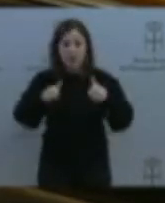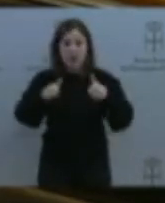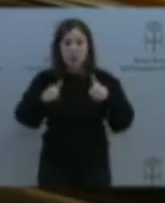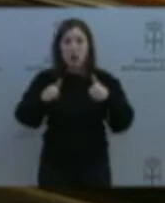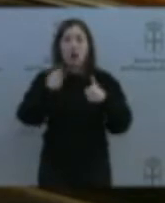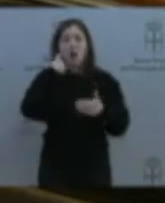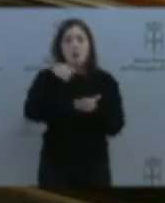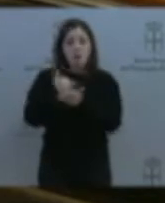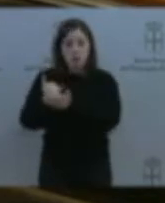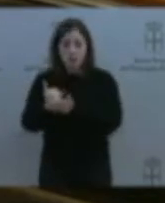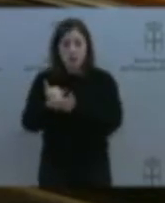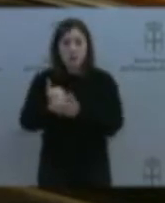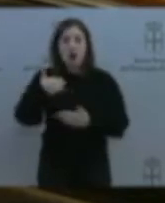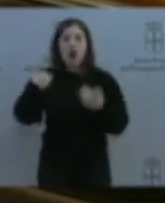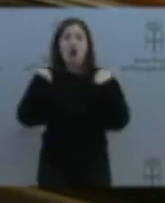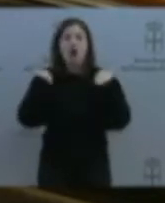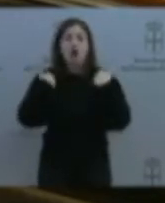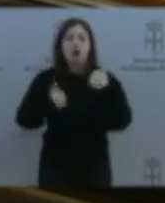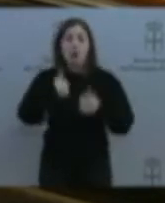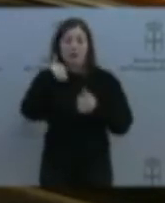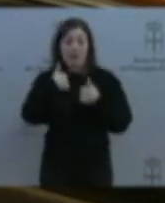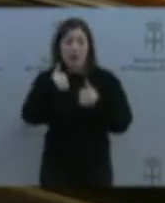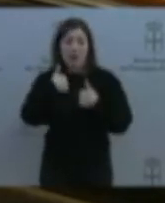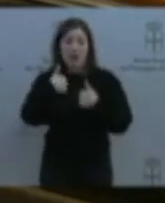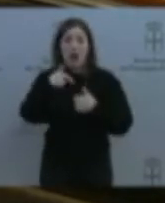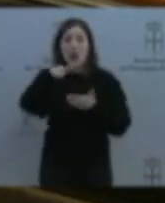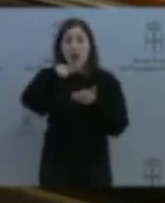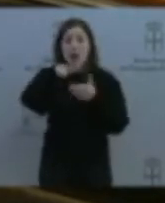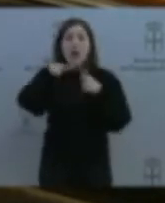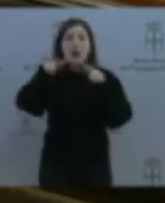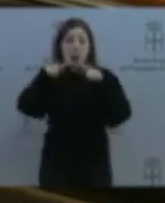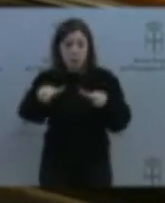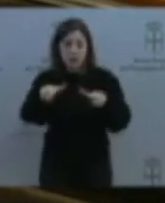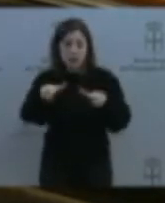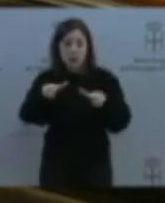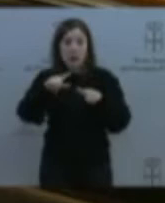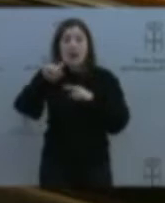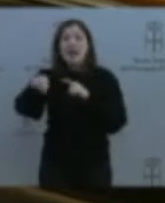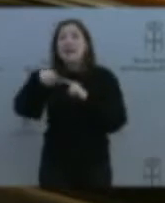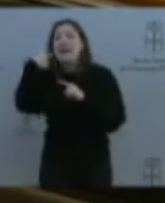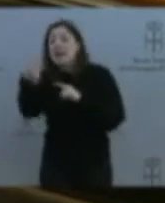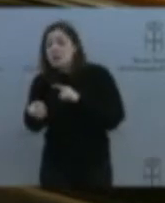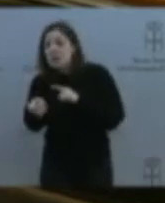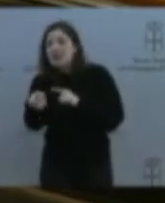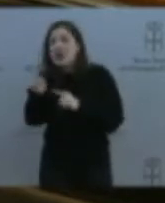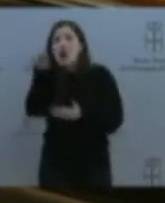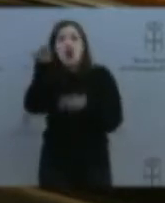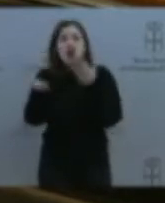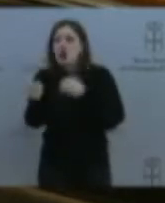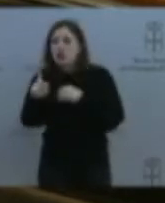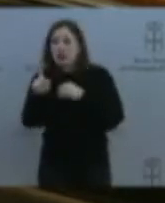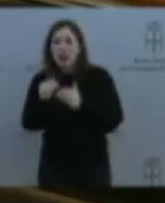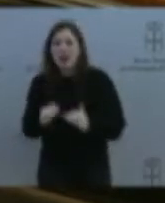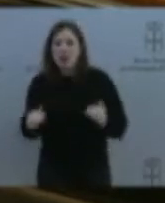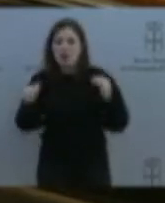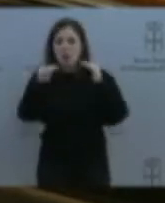la normativa europea. Y, después, a quien les supera, no les valora en condiciones de igualdad con otras lingües de marco europeo.